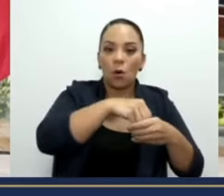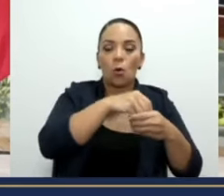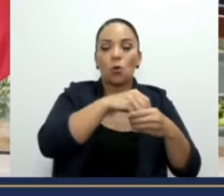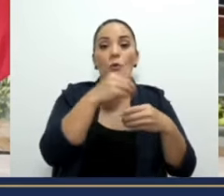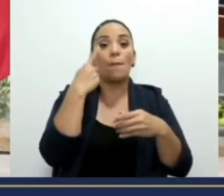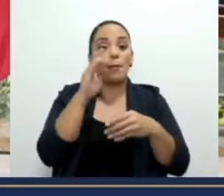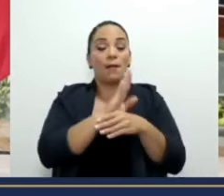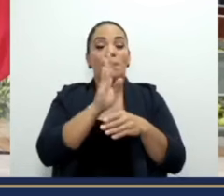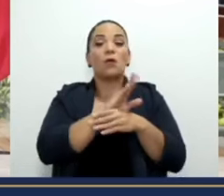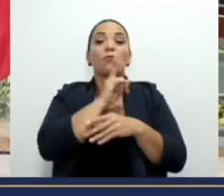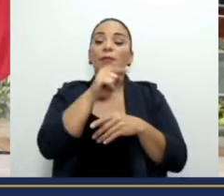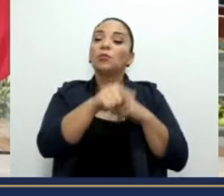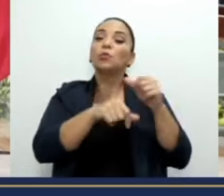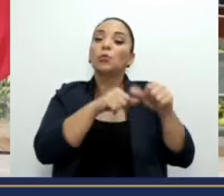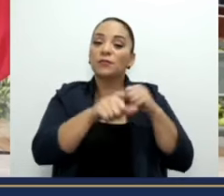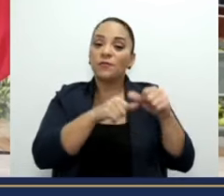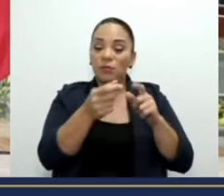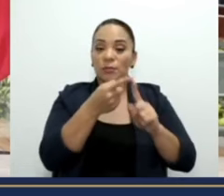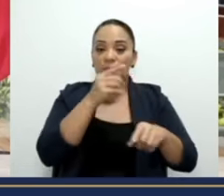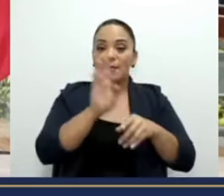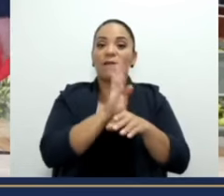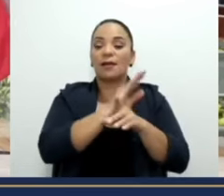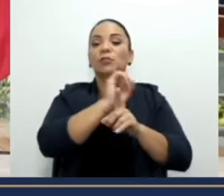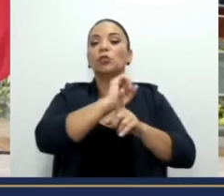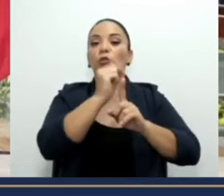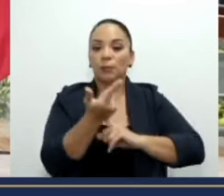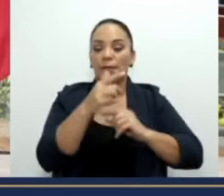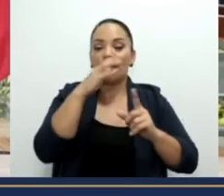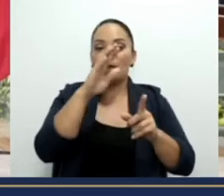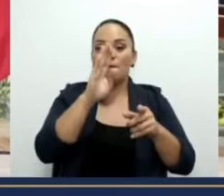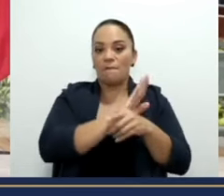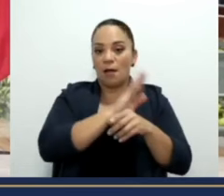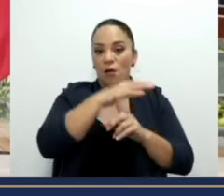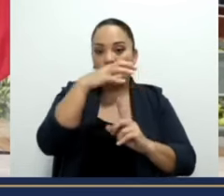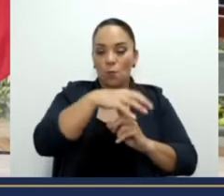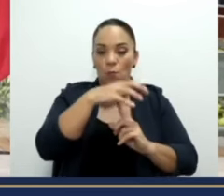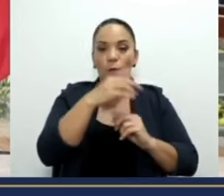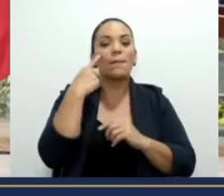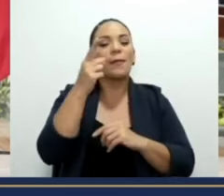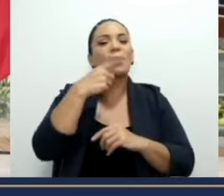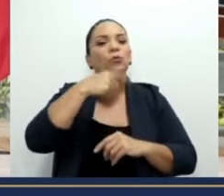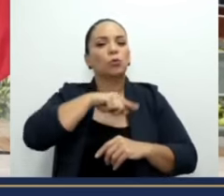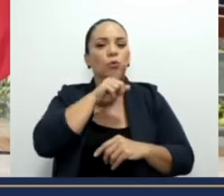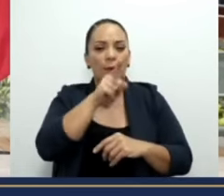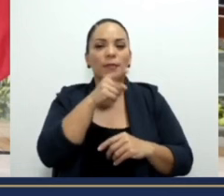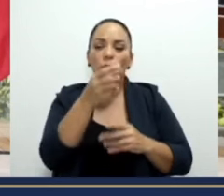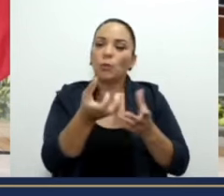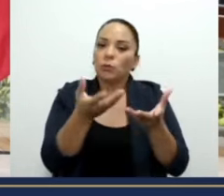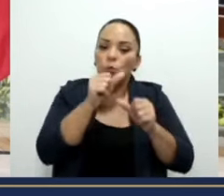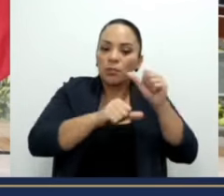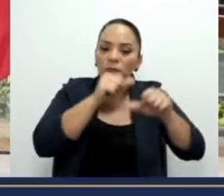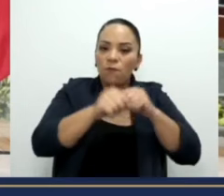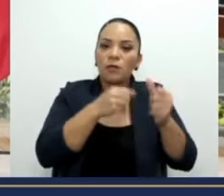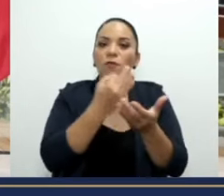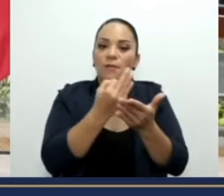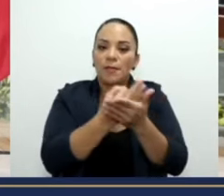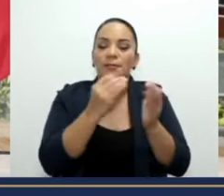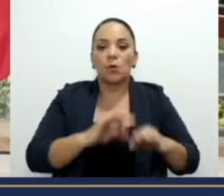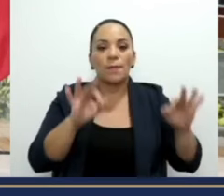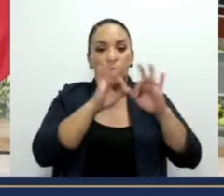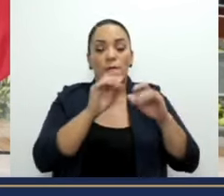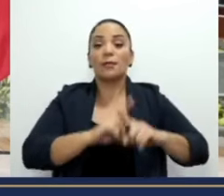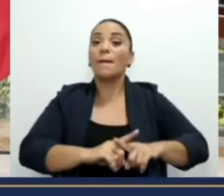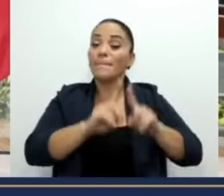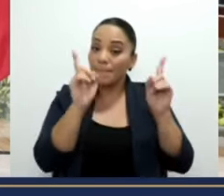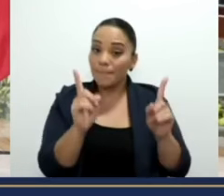para el banco es un esfuerzo que se hace desde la banca social, del Banco Popular, y que para nosotros genera un esfuerzo financiero importante, pero